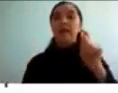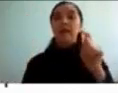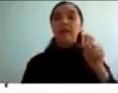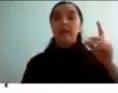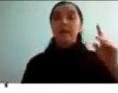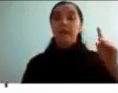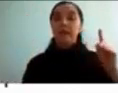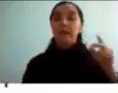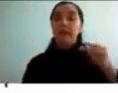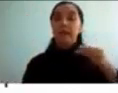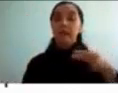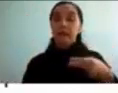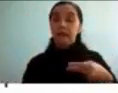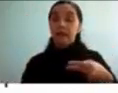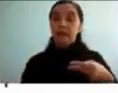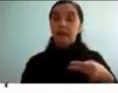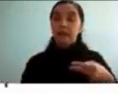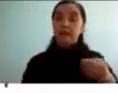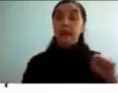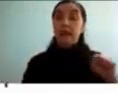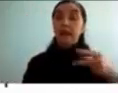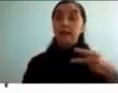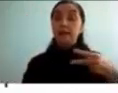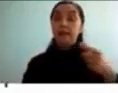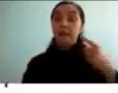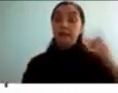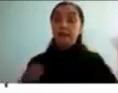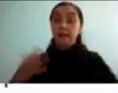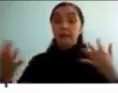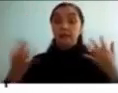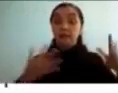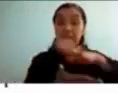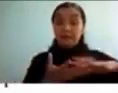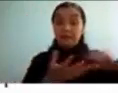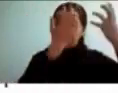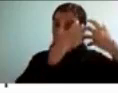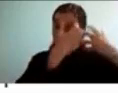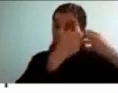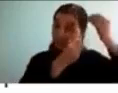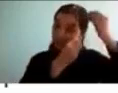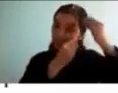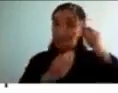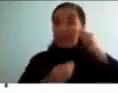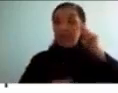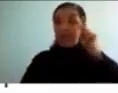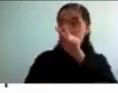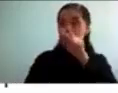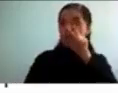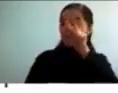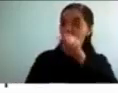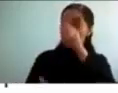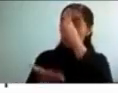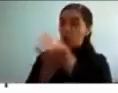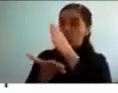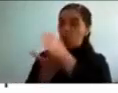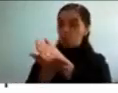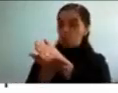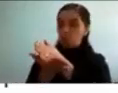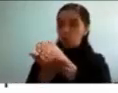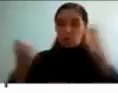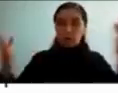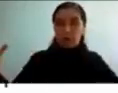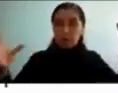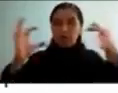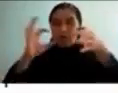y la conducta observable del TDAH o la conducta que entendemos característica de los niños con TDAH.